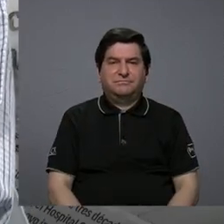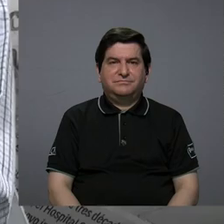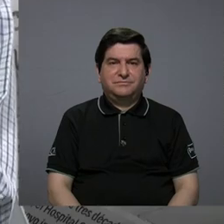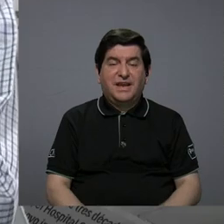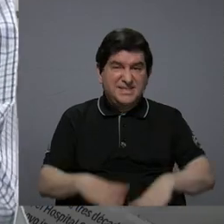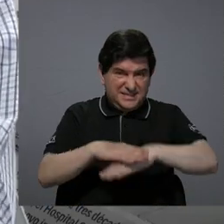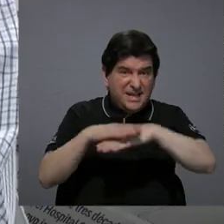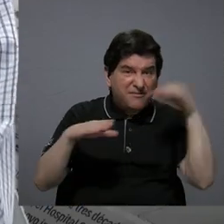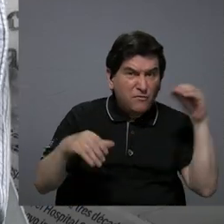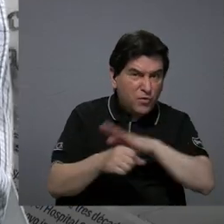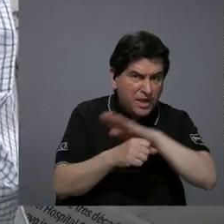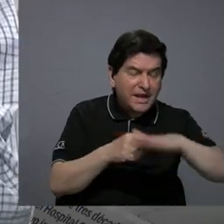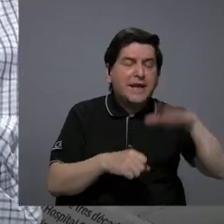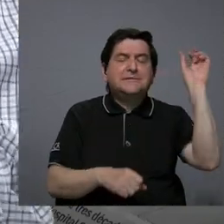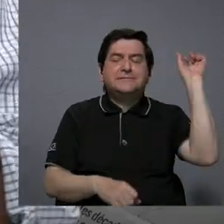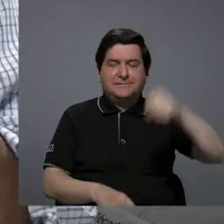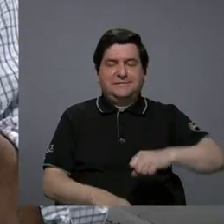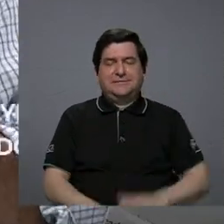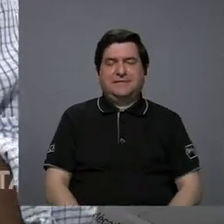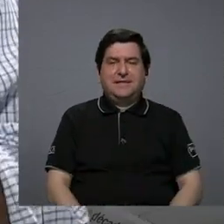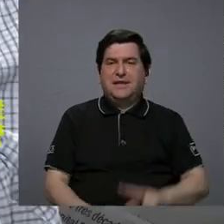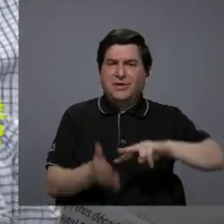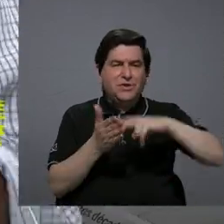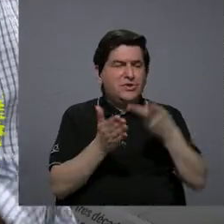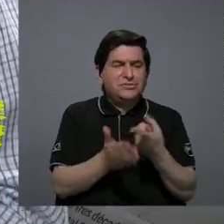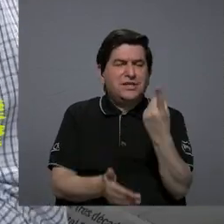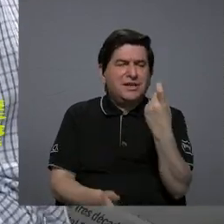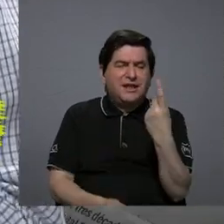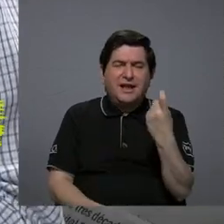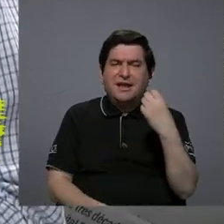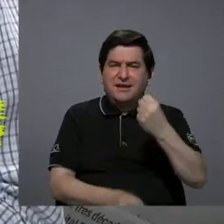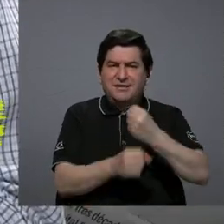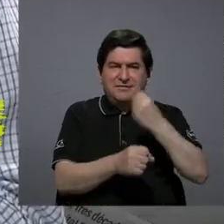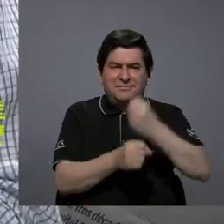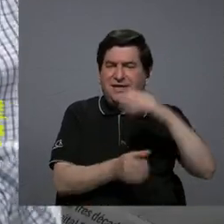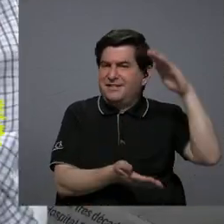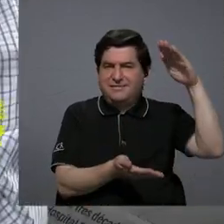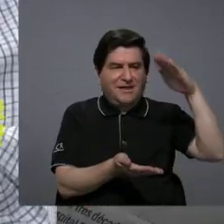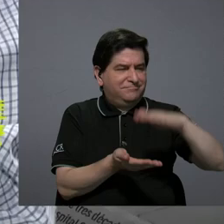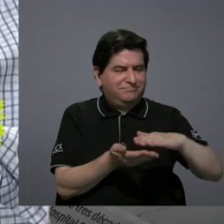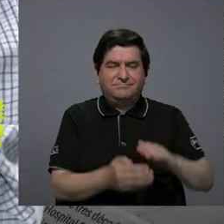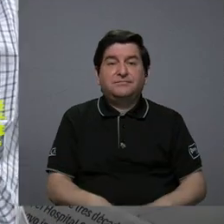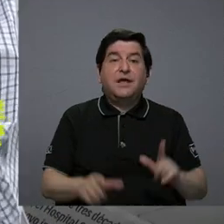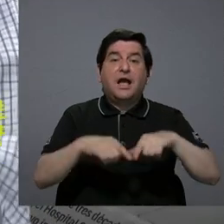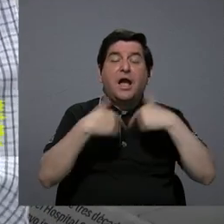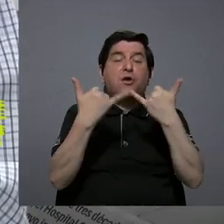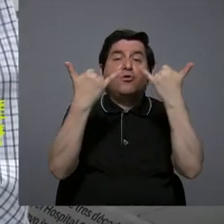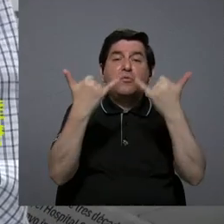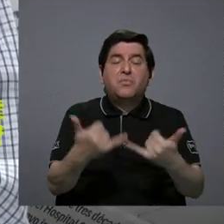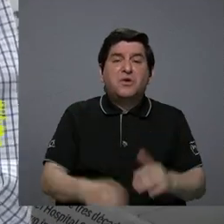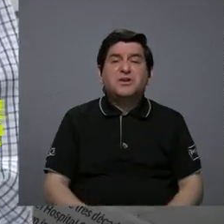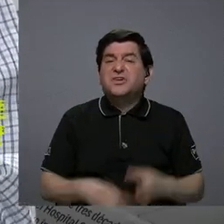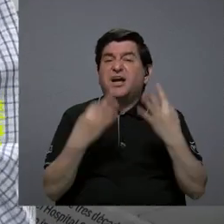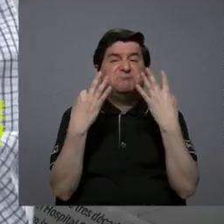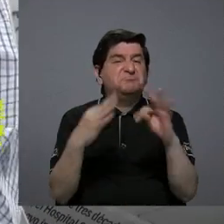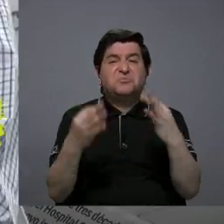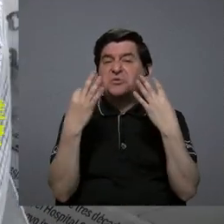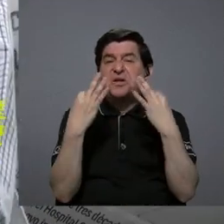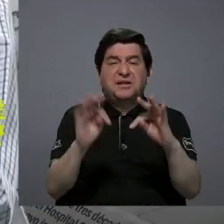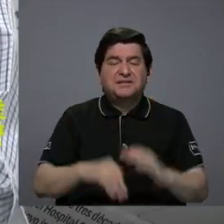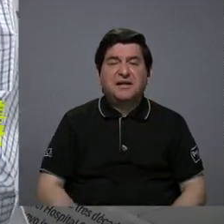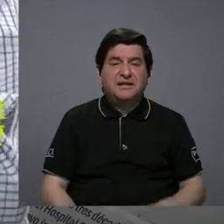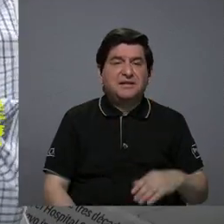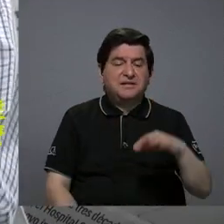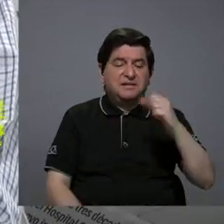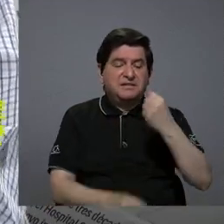Está fuera totalmente. Exacto. No es que el desempleo en estricto sentido esté disminuyendo, sino que hay un grupo que ya no lo está intentando. Y